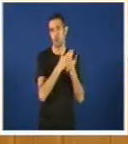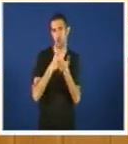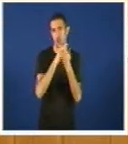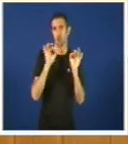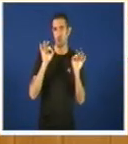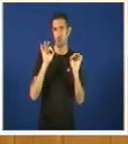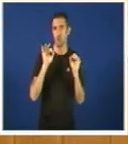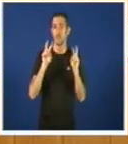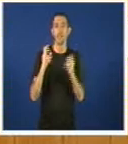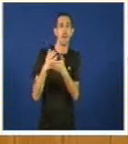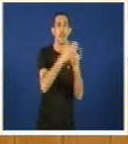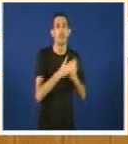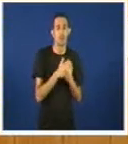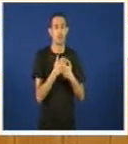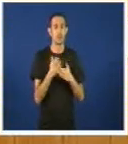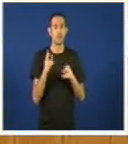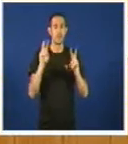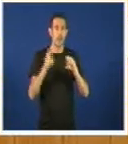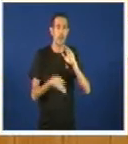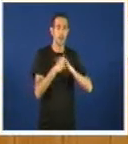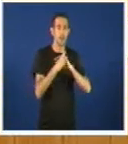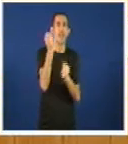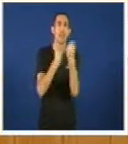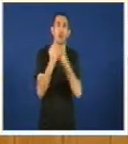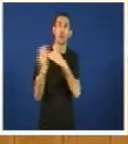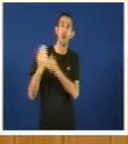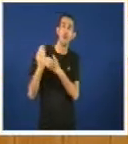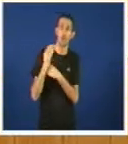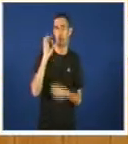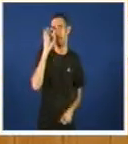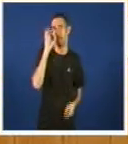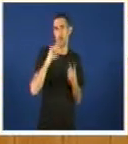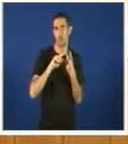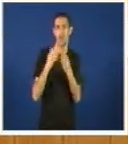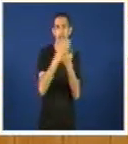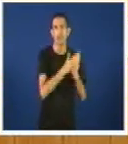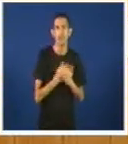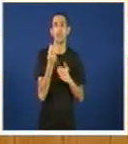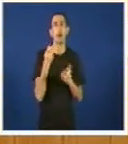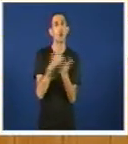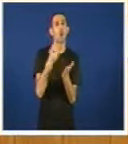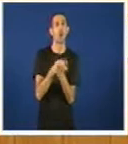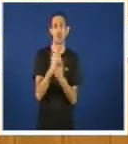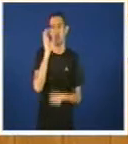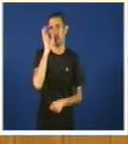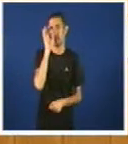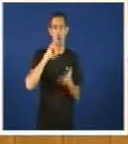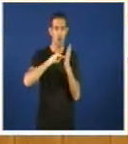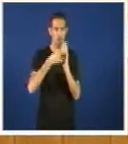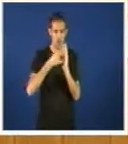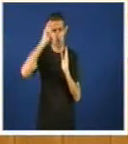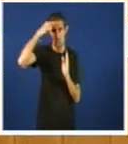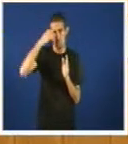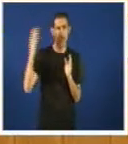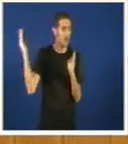sobre a viabilidade económico e financiera non hai ningún estudo sobre costes non hai proxecto cultural